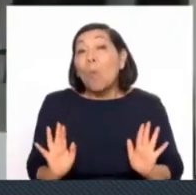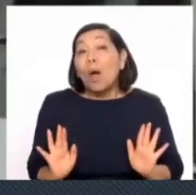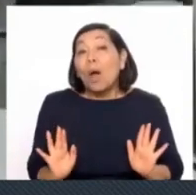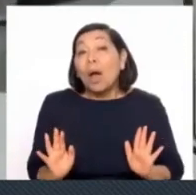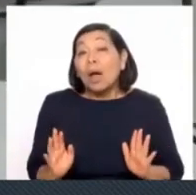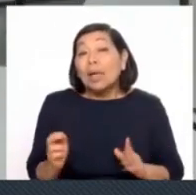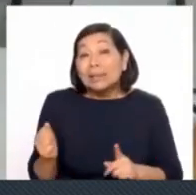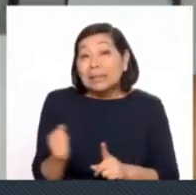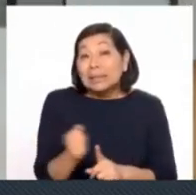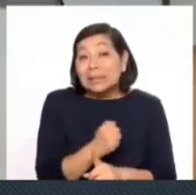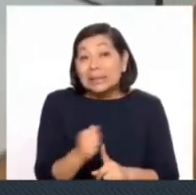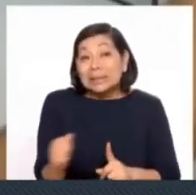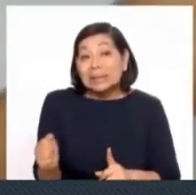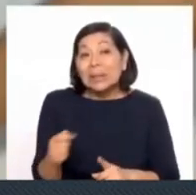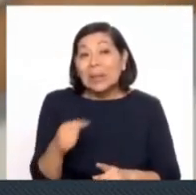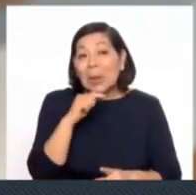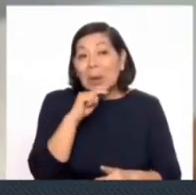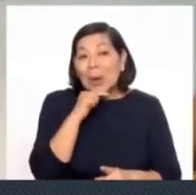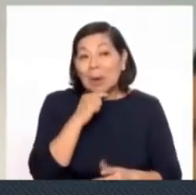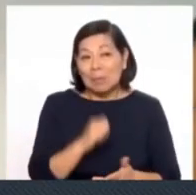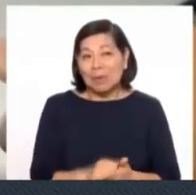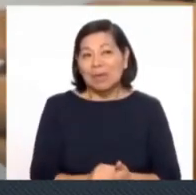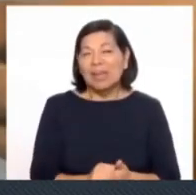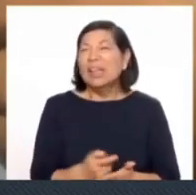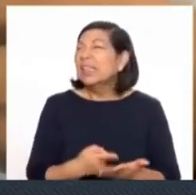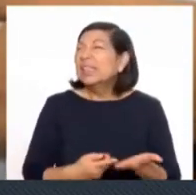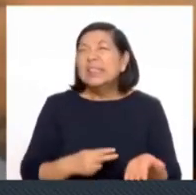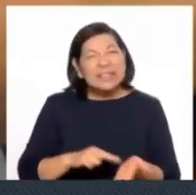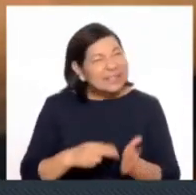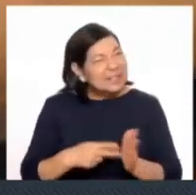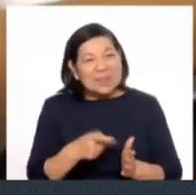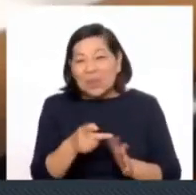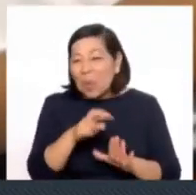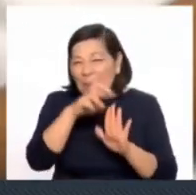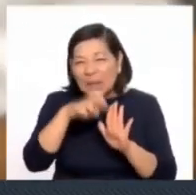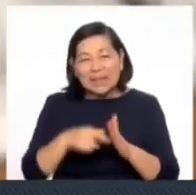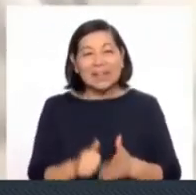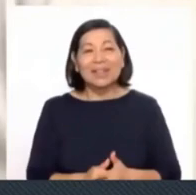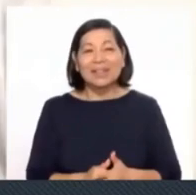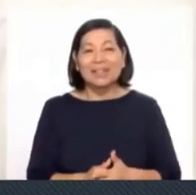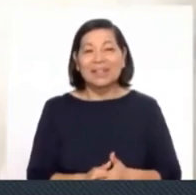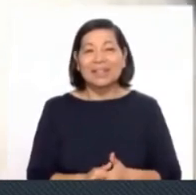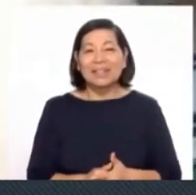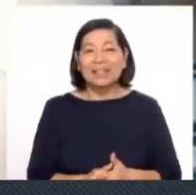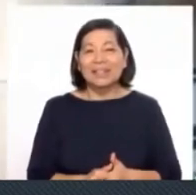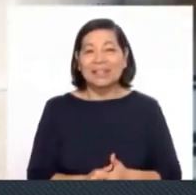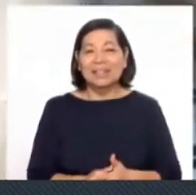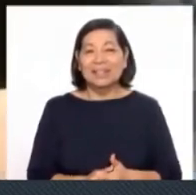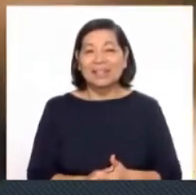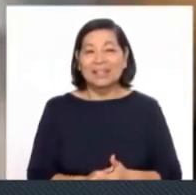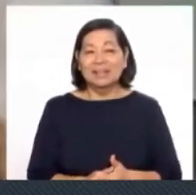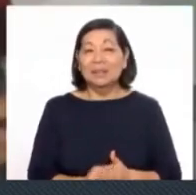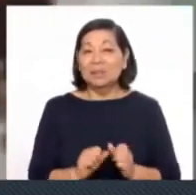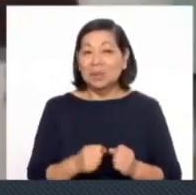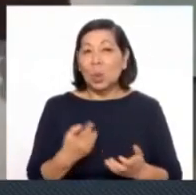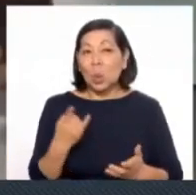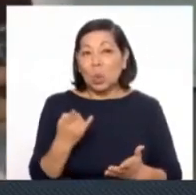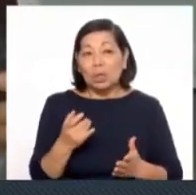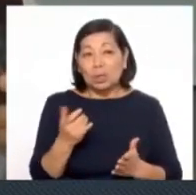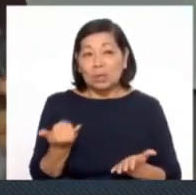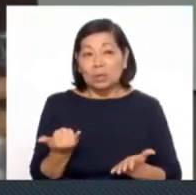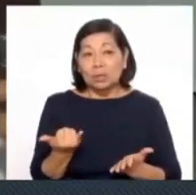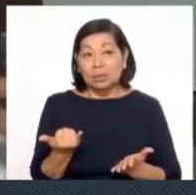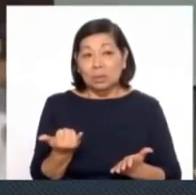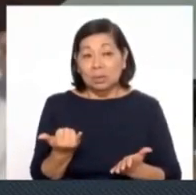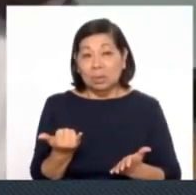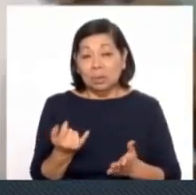violencia contra la mujer. Coméntanos, por favor, ¿en qué consiste este proyecto? El proyecto consiste en poder utilizar una cámara con